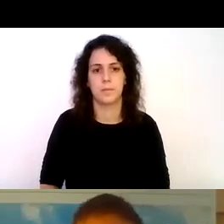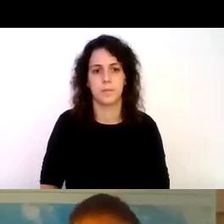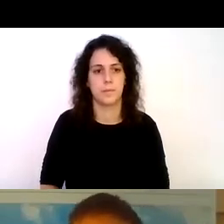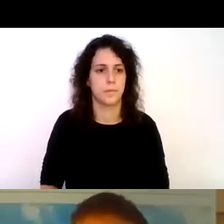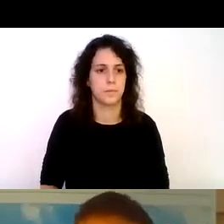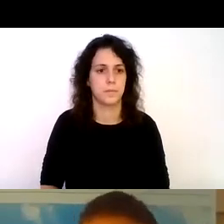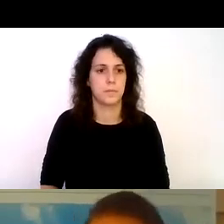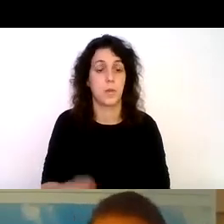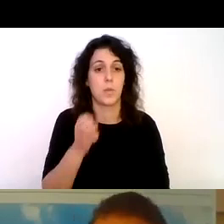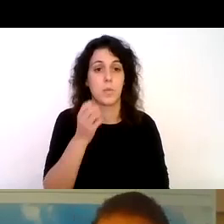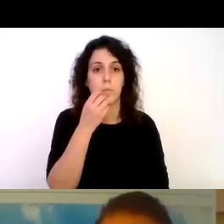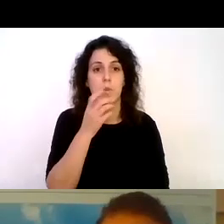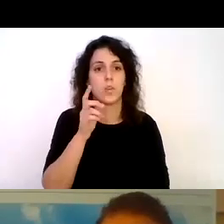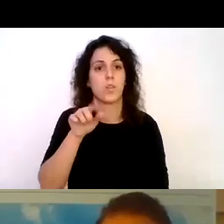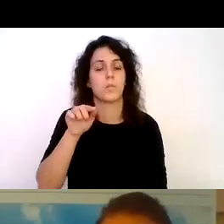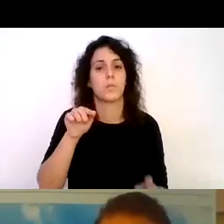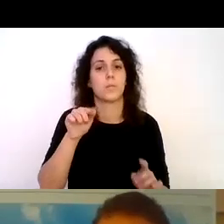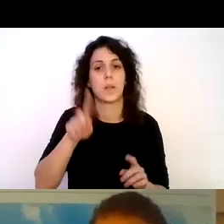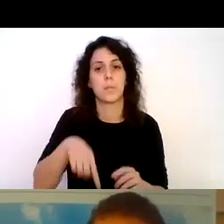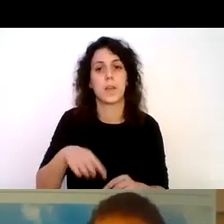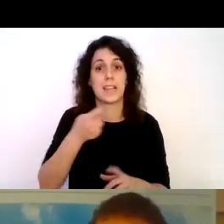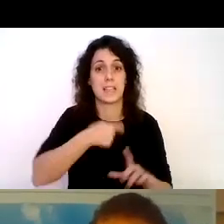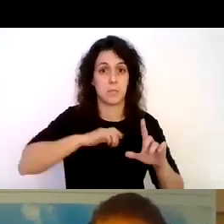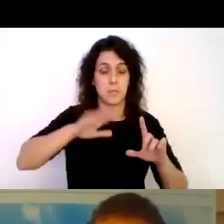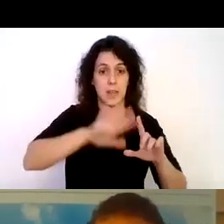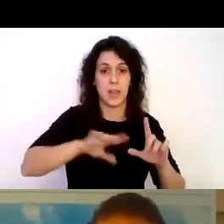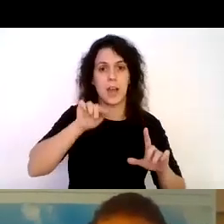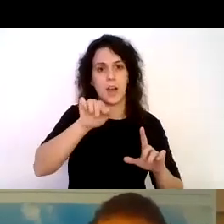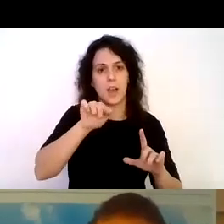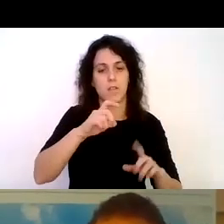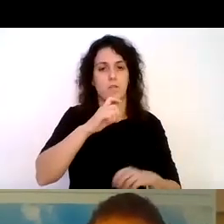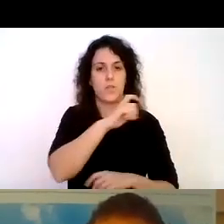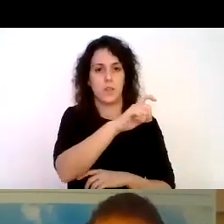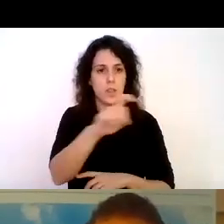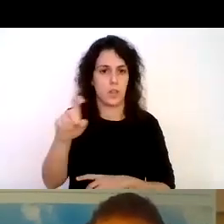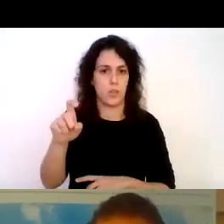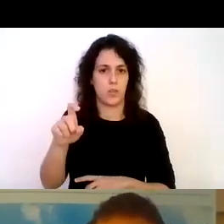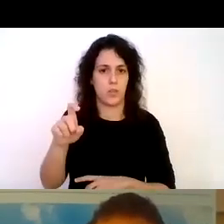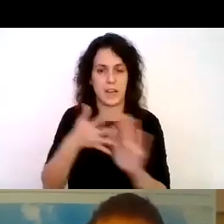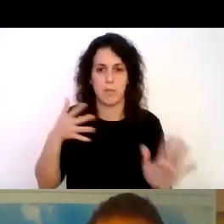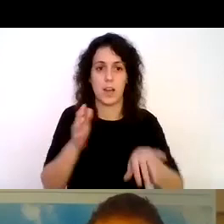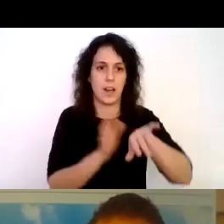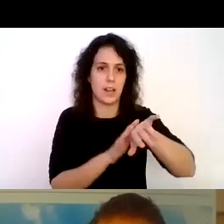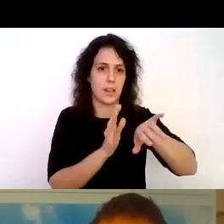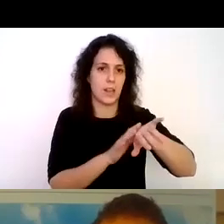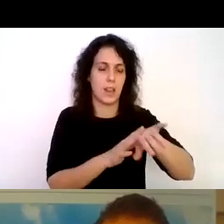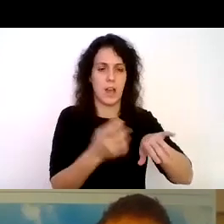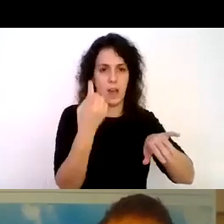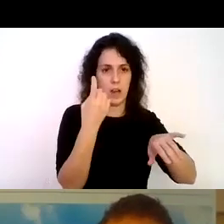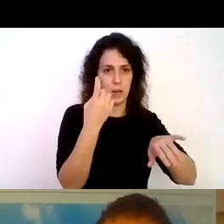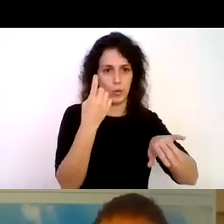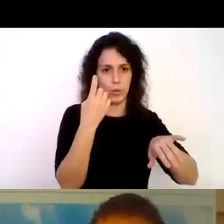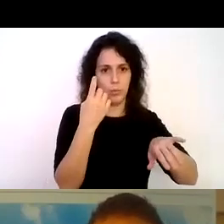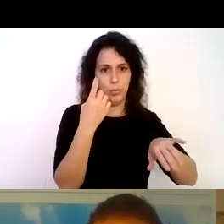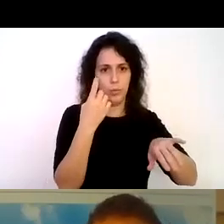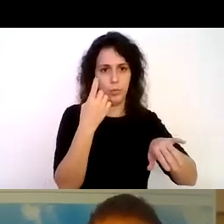y bueno y luego un poco del pasado de España y aquí si menciono la fundación también voy rápido con esto a la izquierda un alumno esto